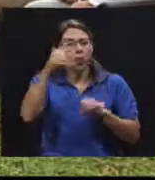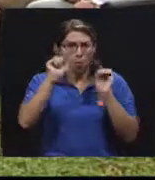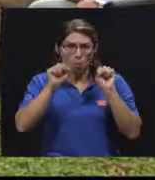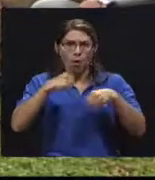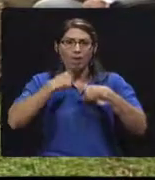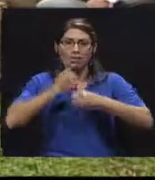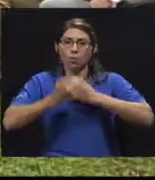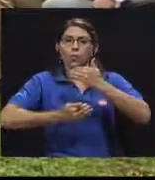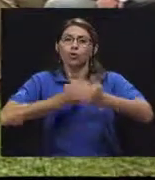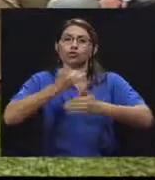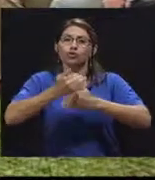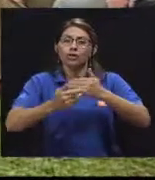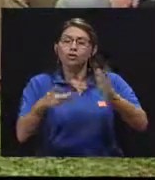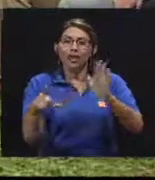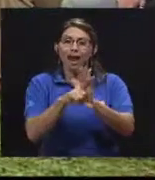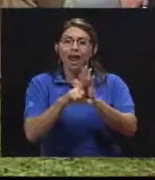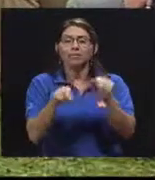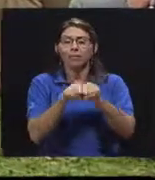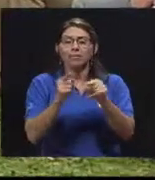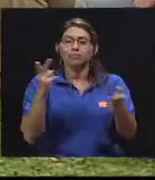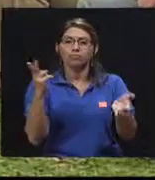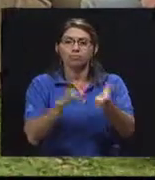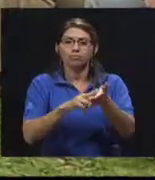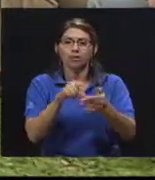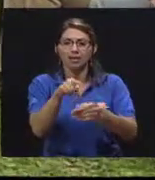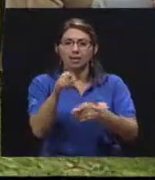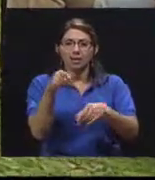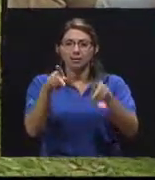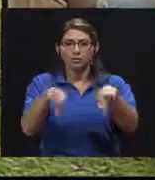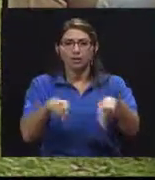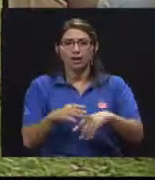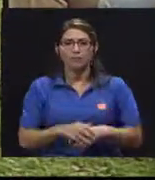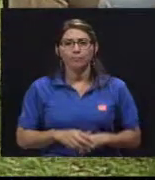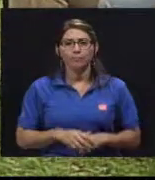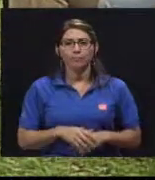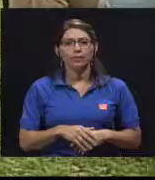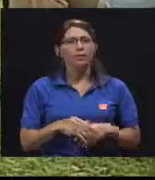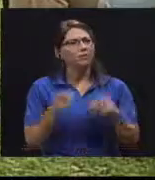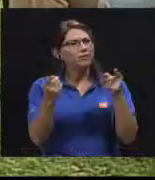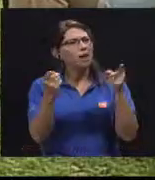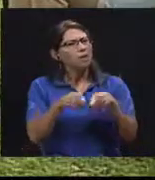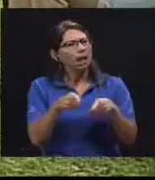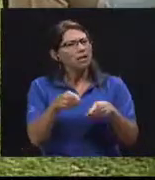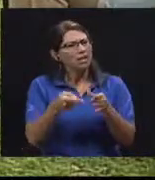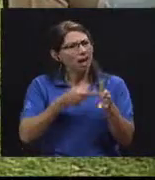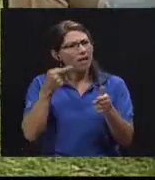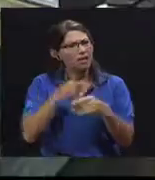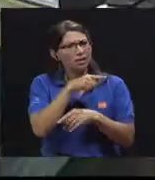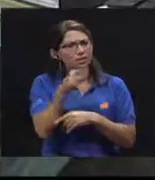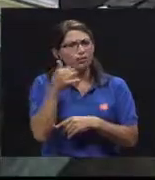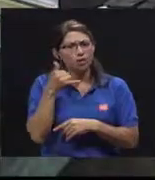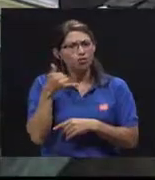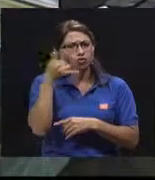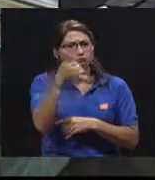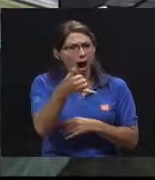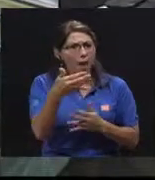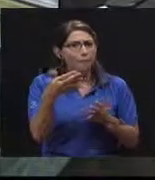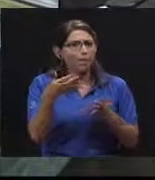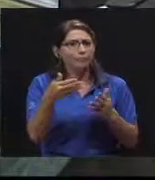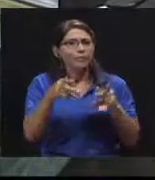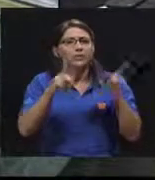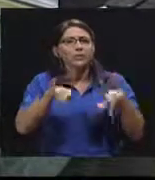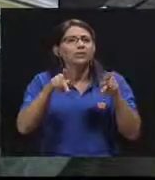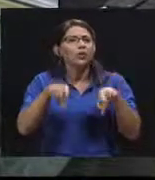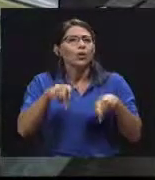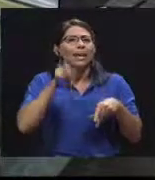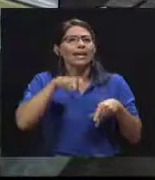contra esa persona. También, Osvaldo, ¿qué pasa cuando a veces los llaman a ustedes, verdad? Se ha dado casos de personas